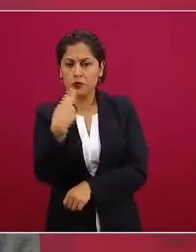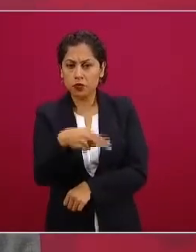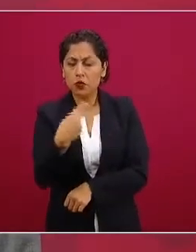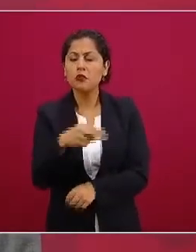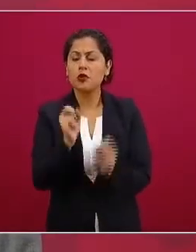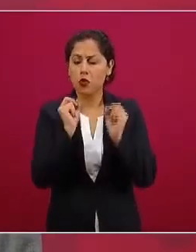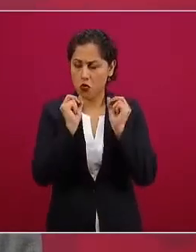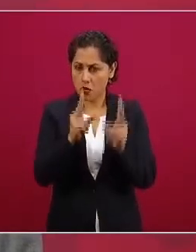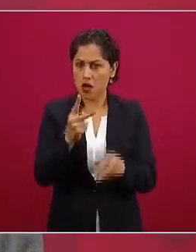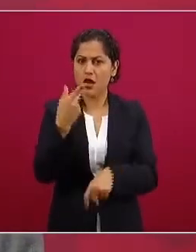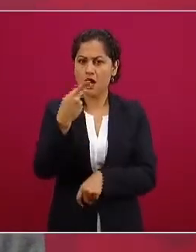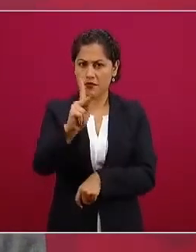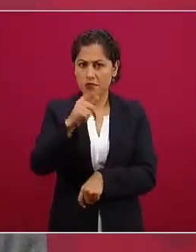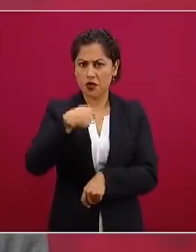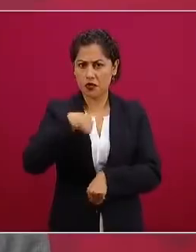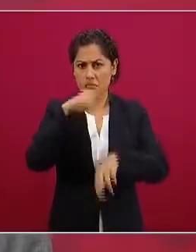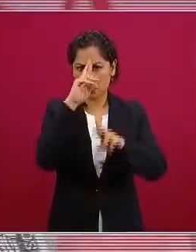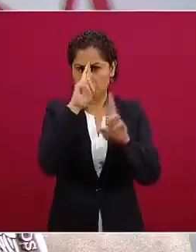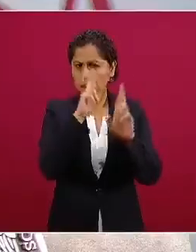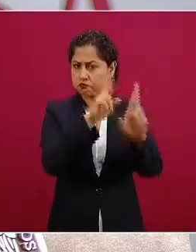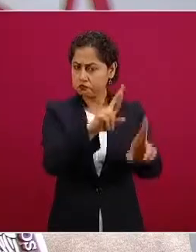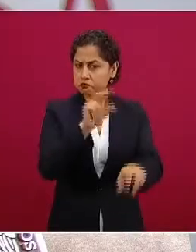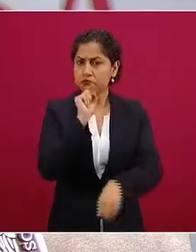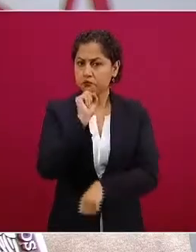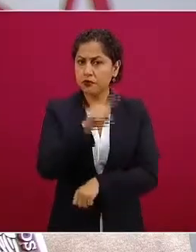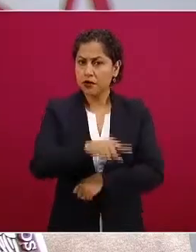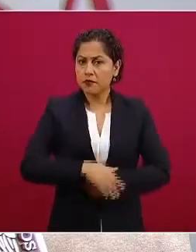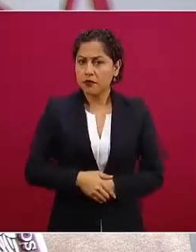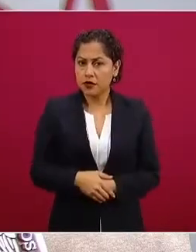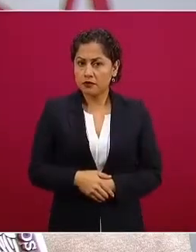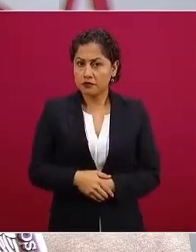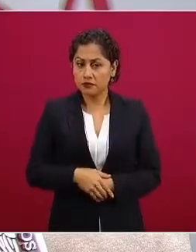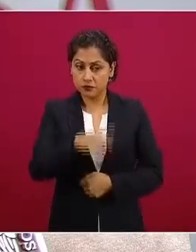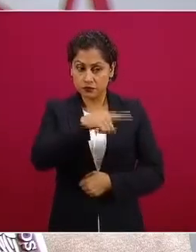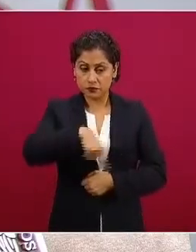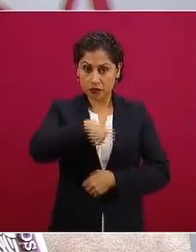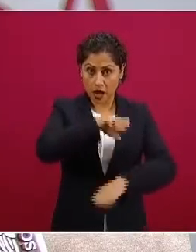fuertes económicamente pero pero los los ponemos aquí